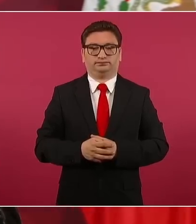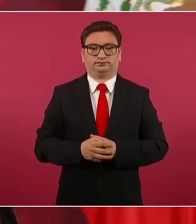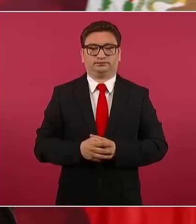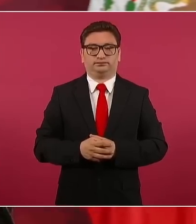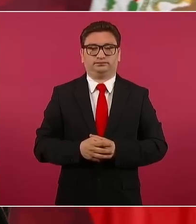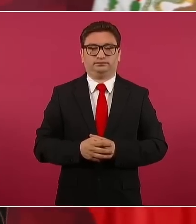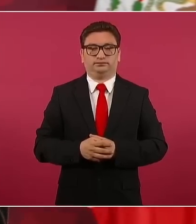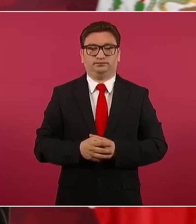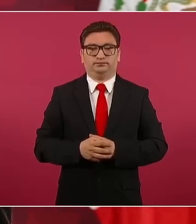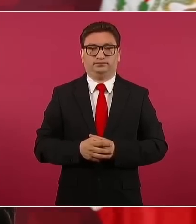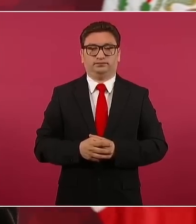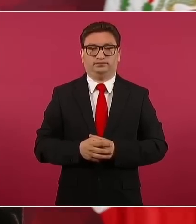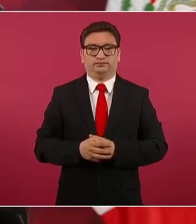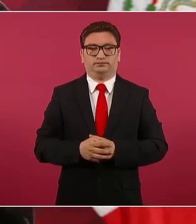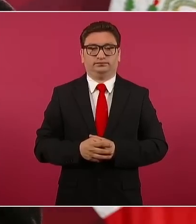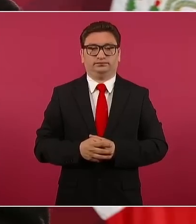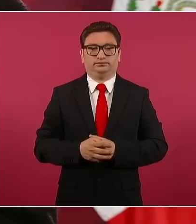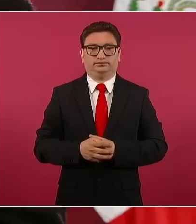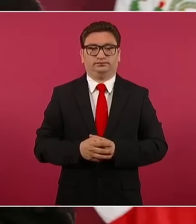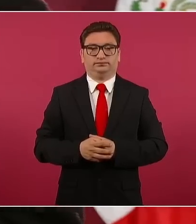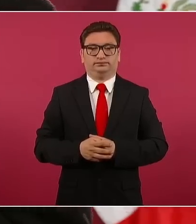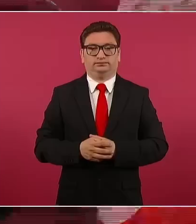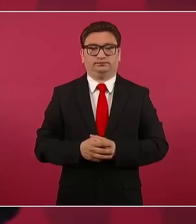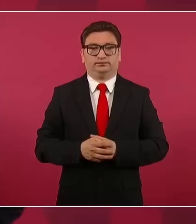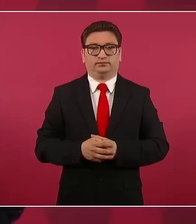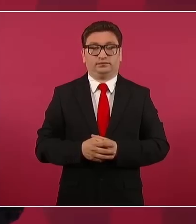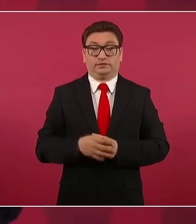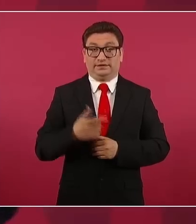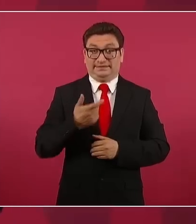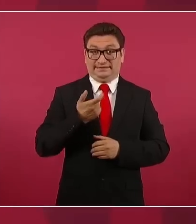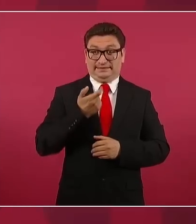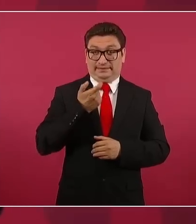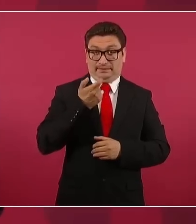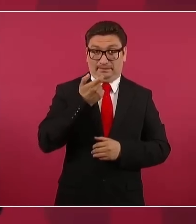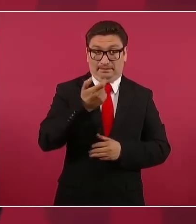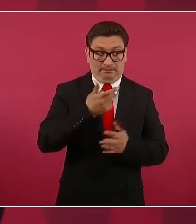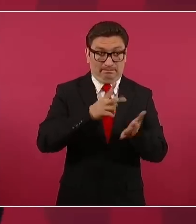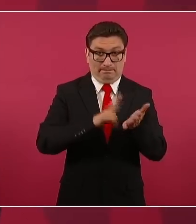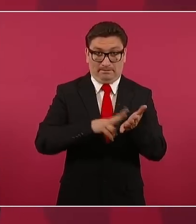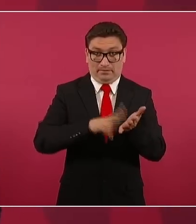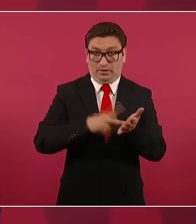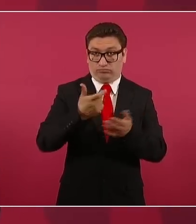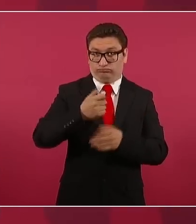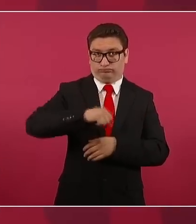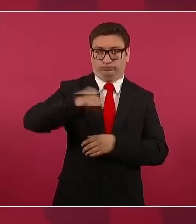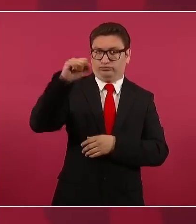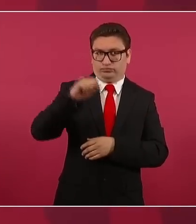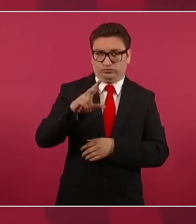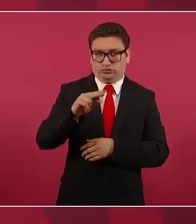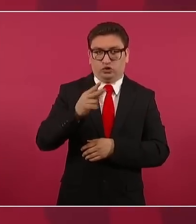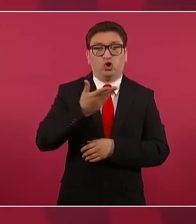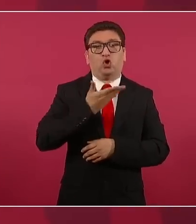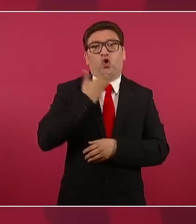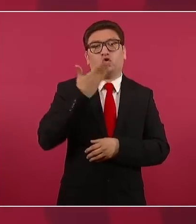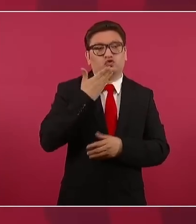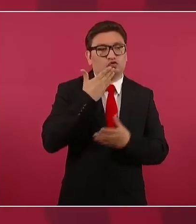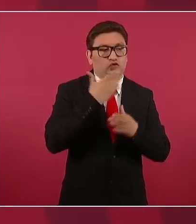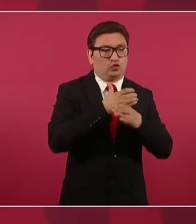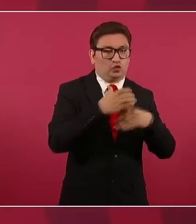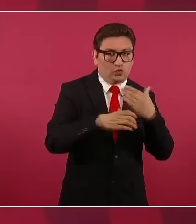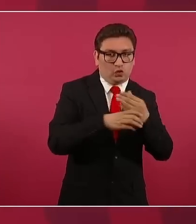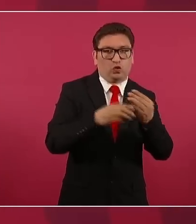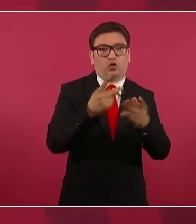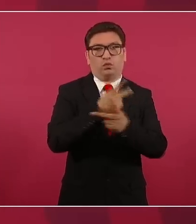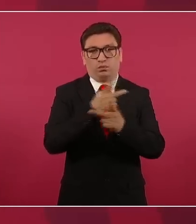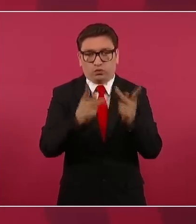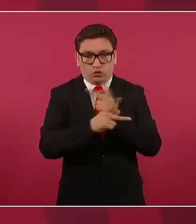para cuidar que no aumenten los precios de una canasta básica. Y eso está funcionando,